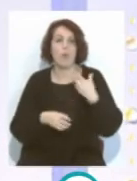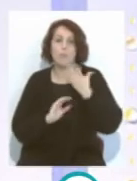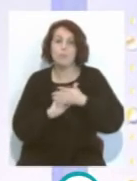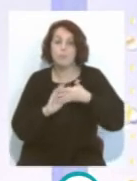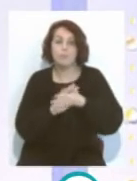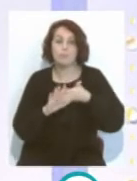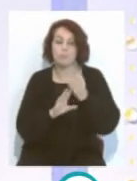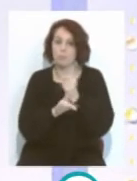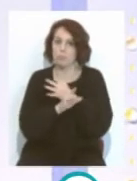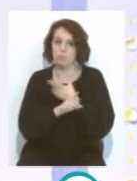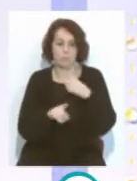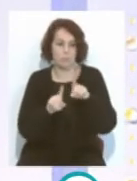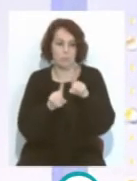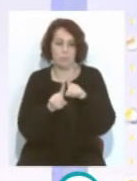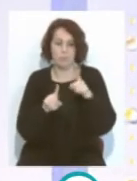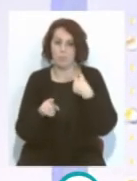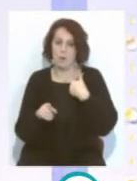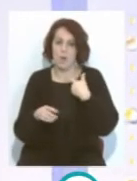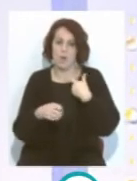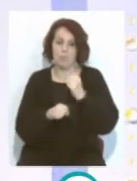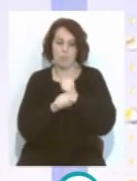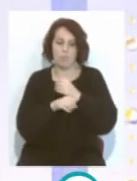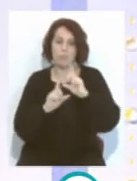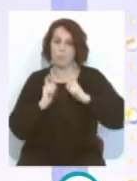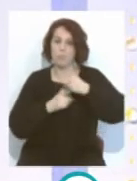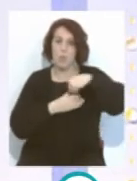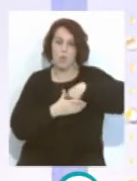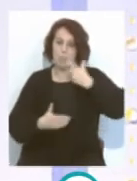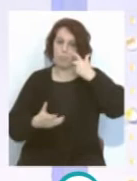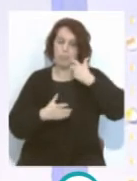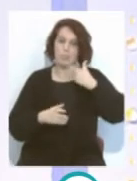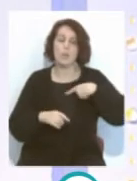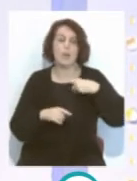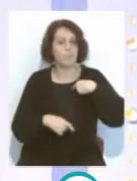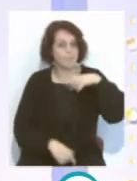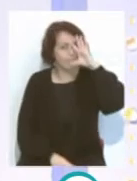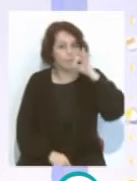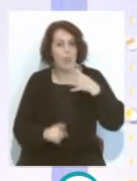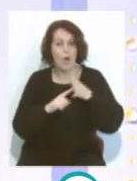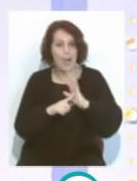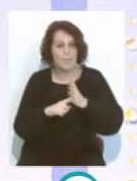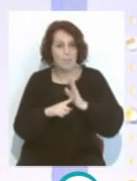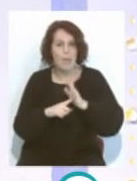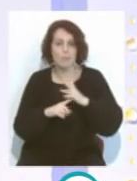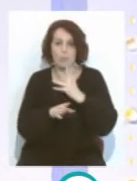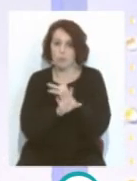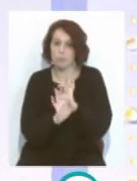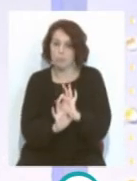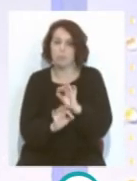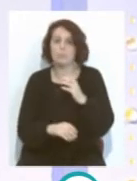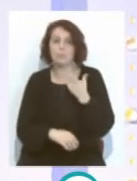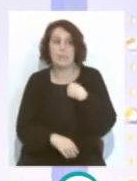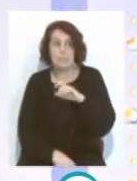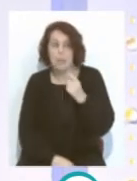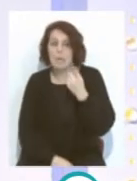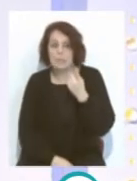que marcan mucho el rendimiento de los equipos y yo creo que Yago Aspa concretamente puede ser, si no de los que más,